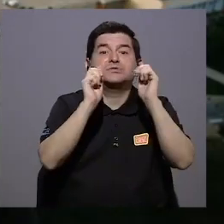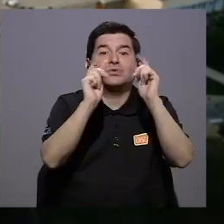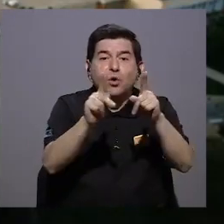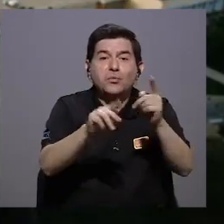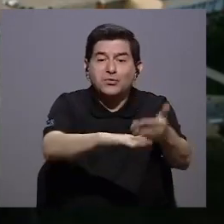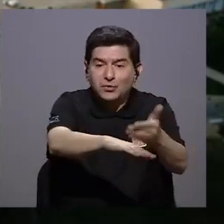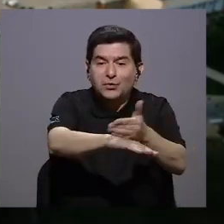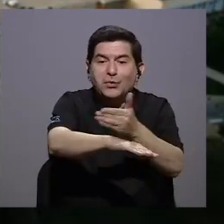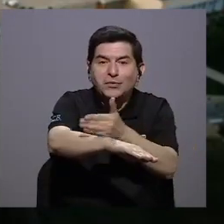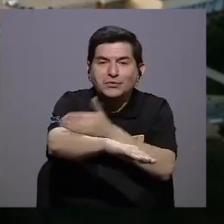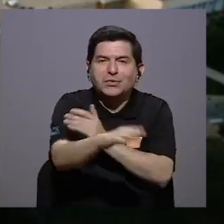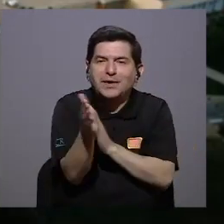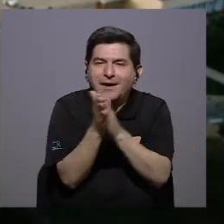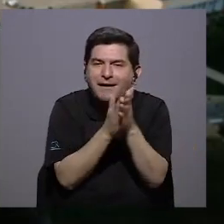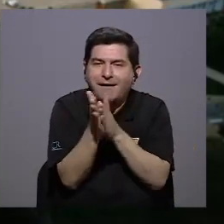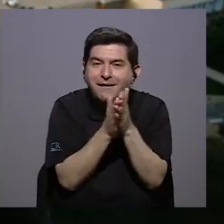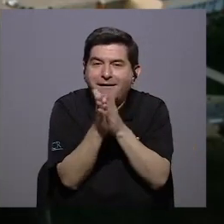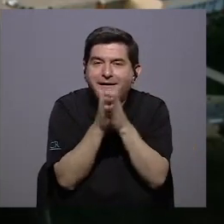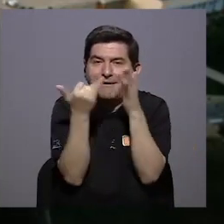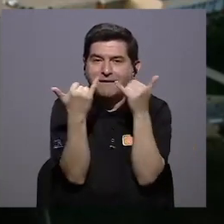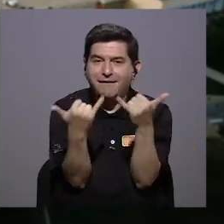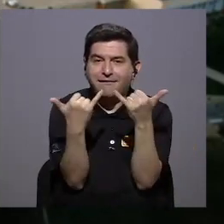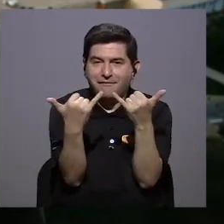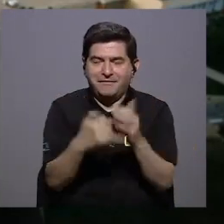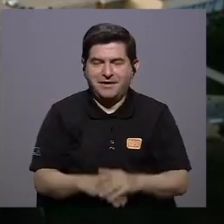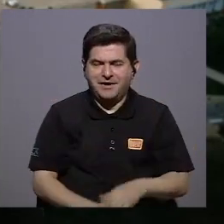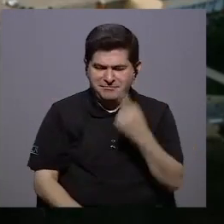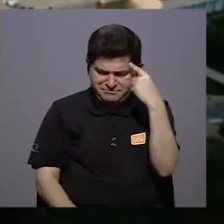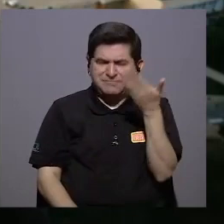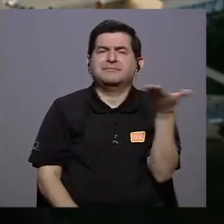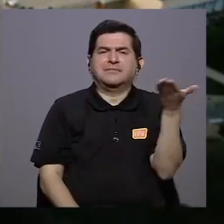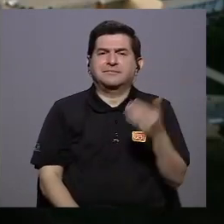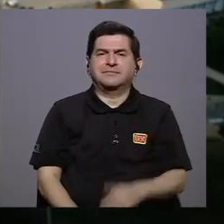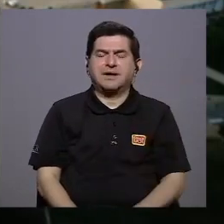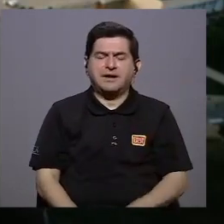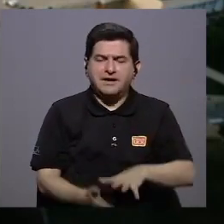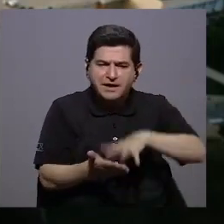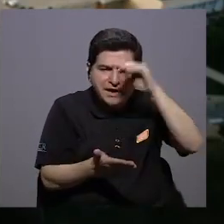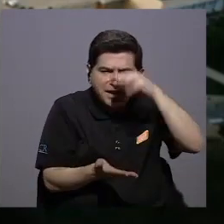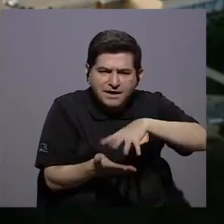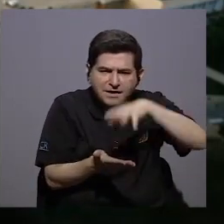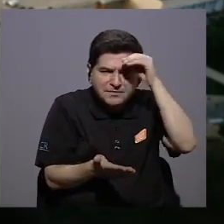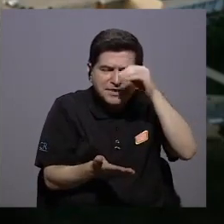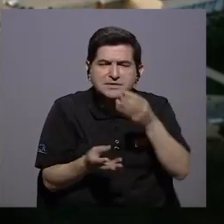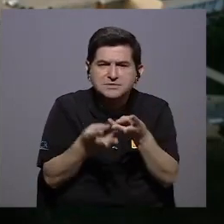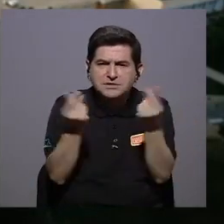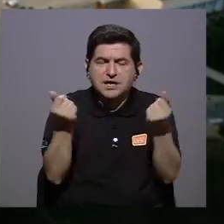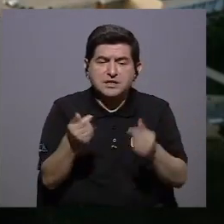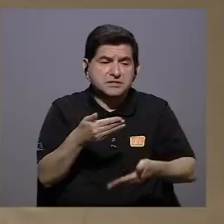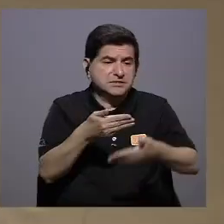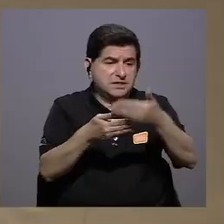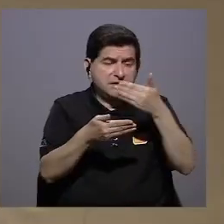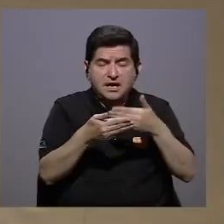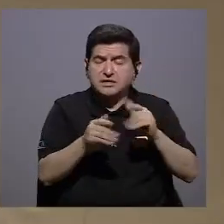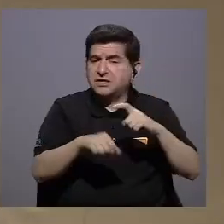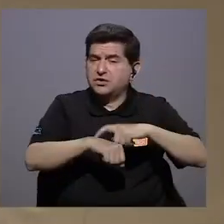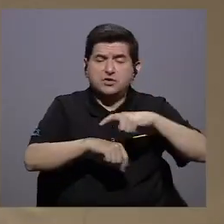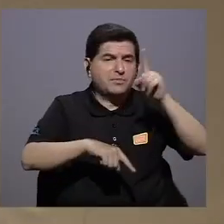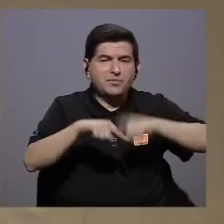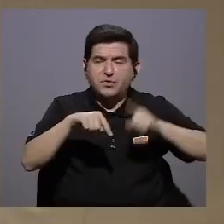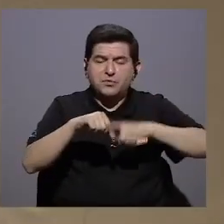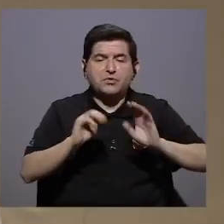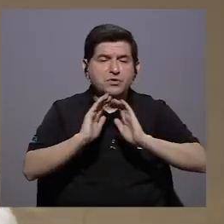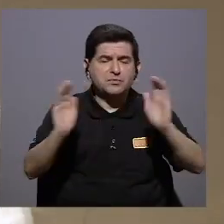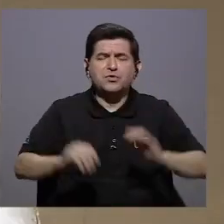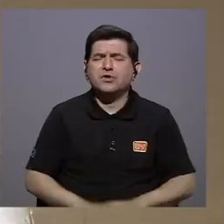oportunidad de crecimiento aprovechemos aprovechemos para generar aprendizajes que en otros momentos no podemos tener